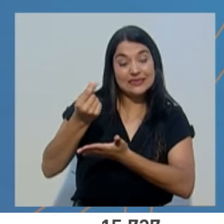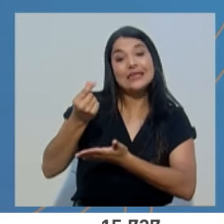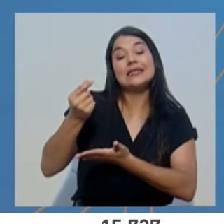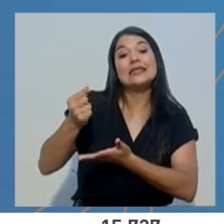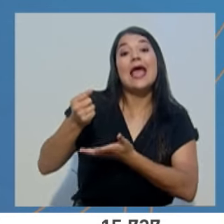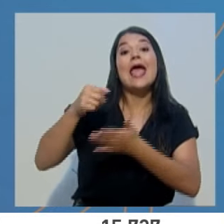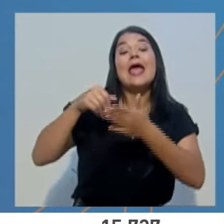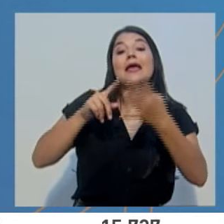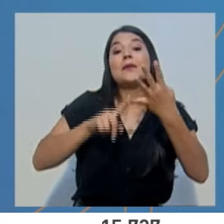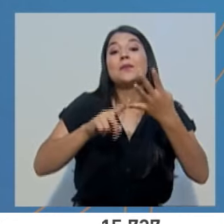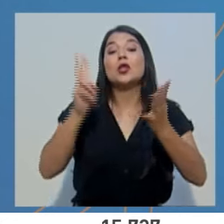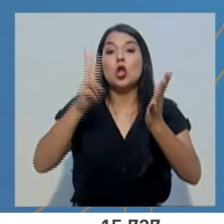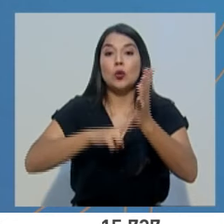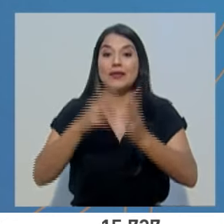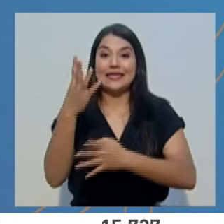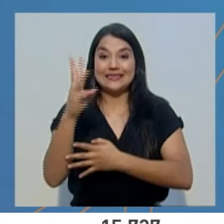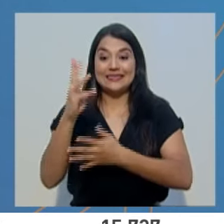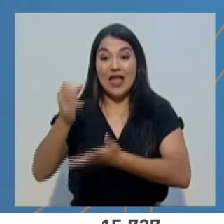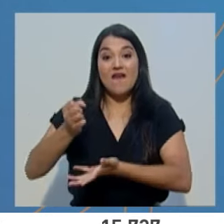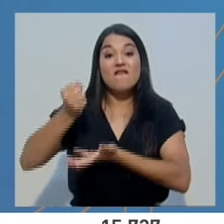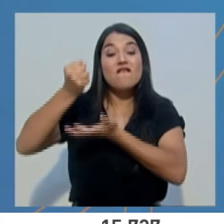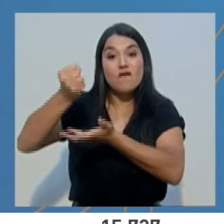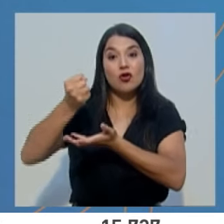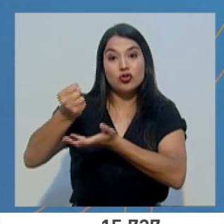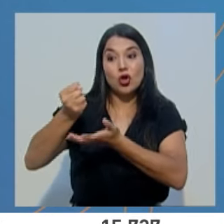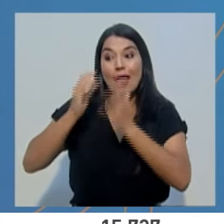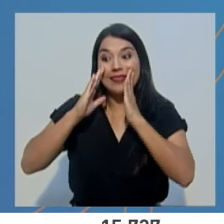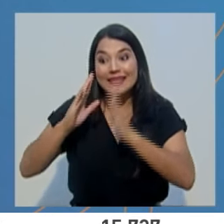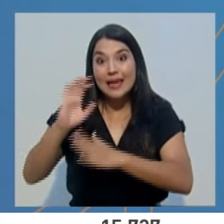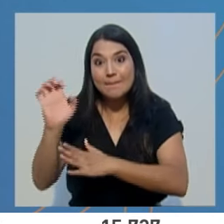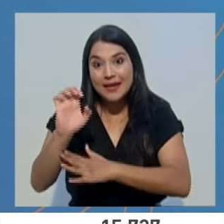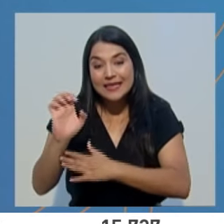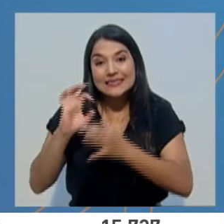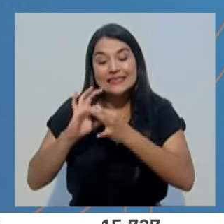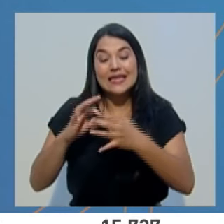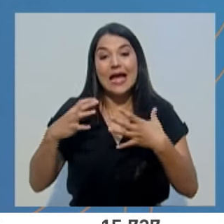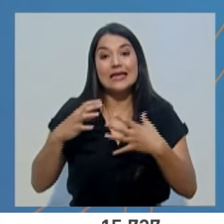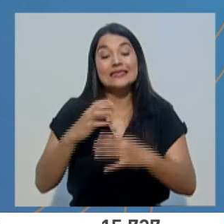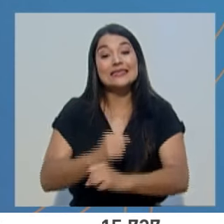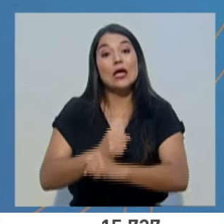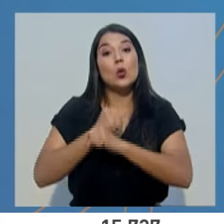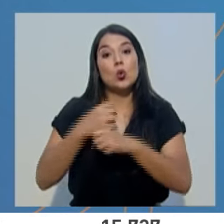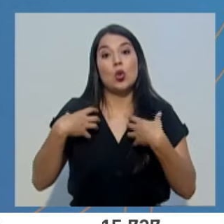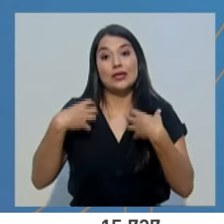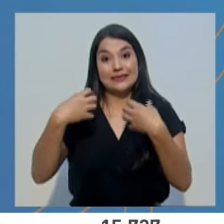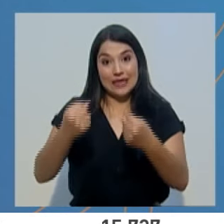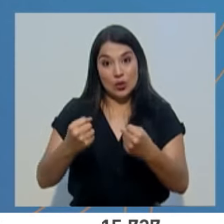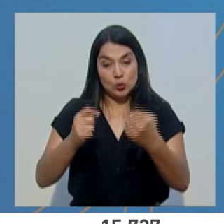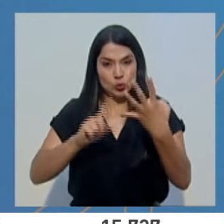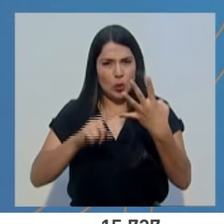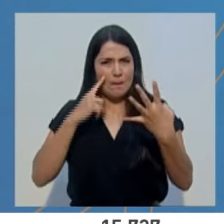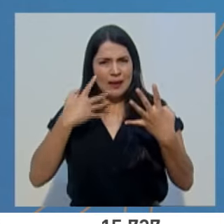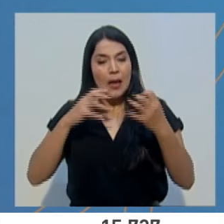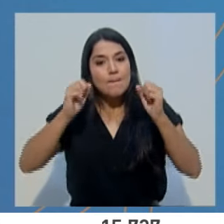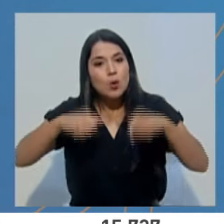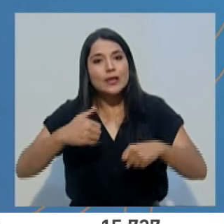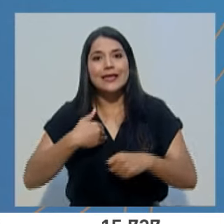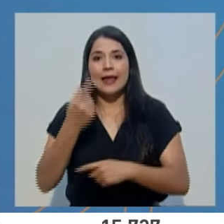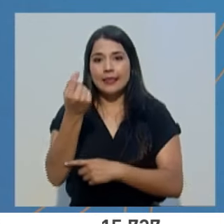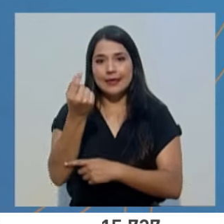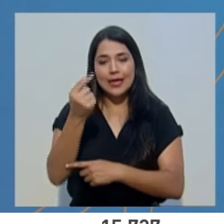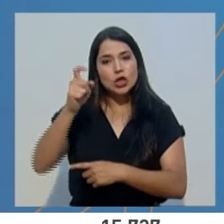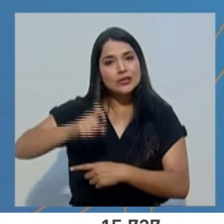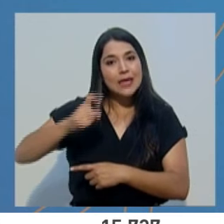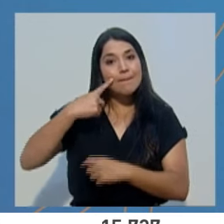contingencia del seguro de salud para disponer de los recursos financieros necesarios para la respuesta.